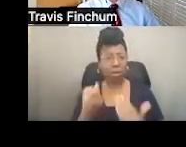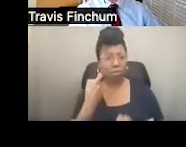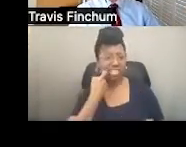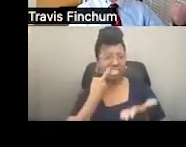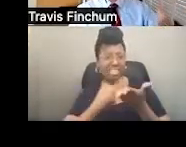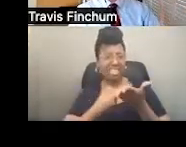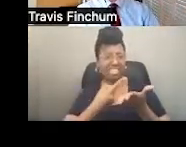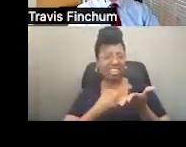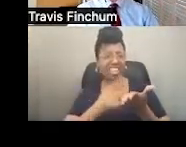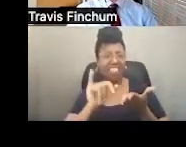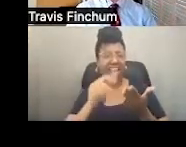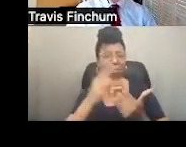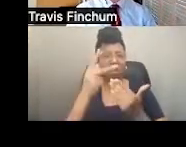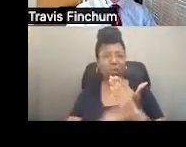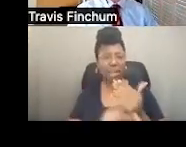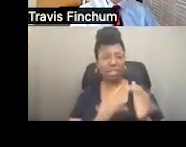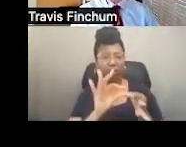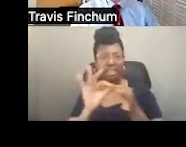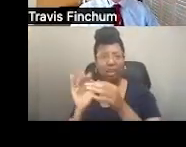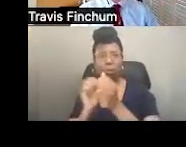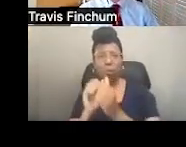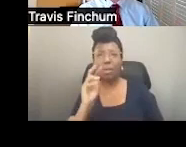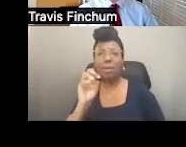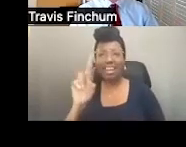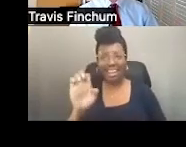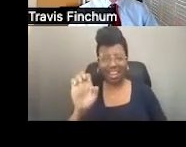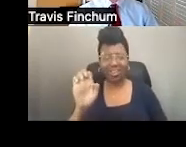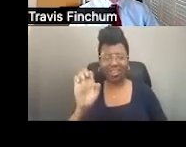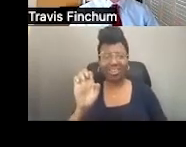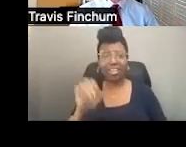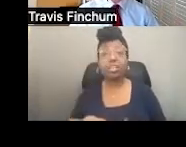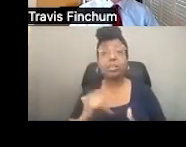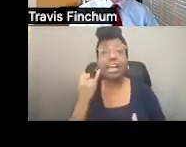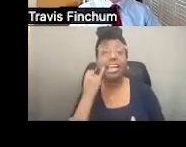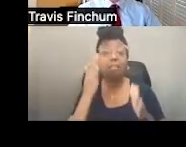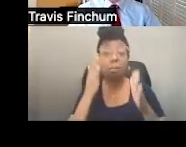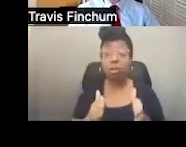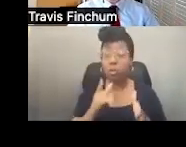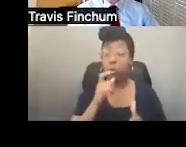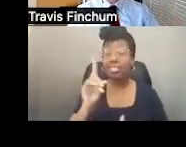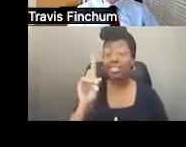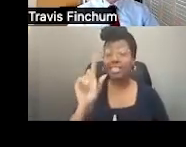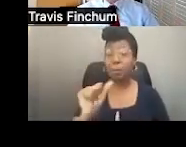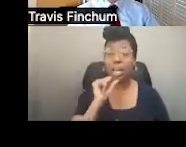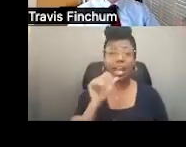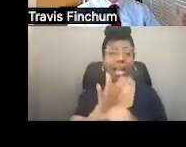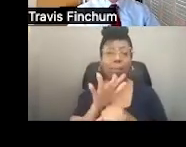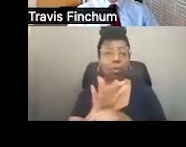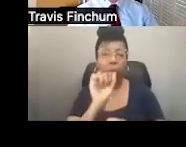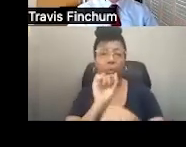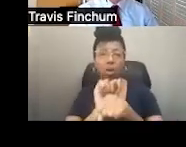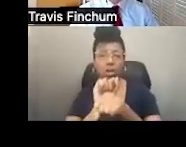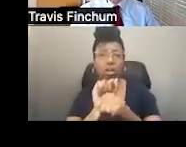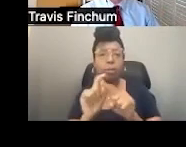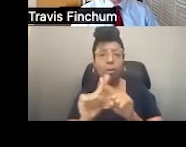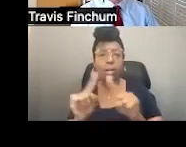DSSDI que hablamos anteriormente, ese programa está unido con el Medicare. Si el individuo que es discapacitado y no puede